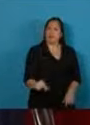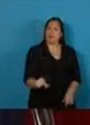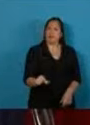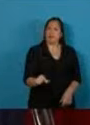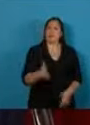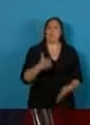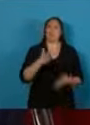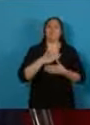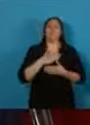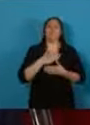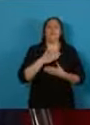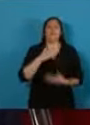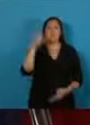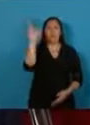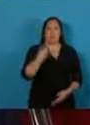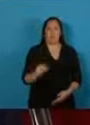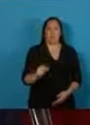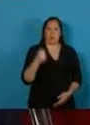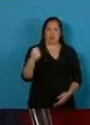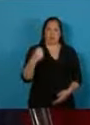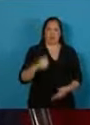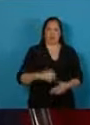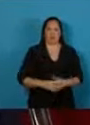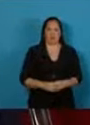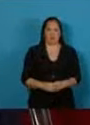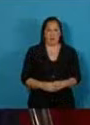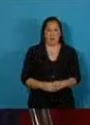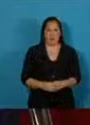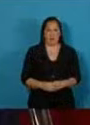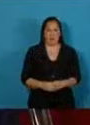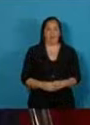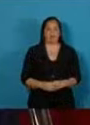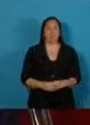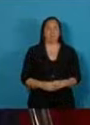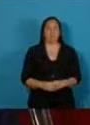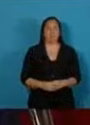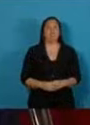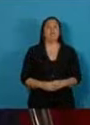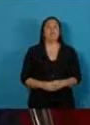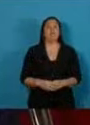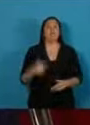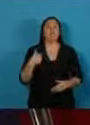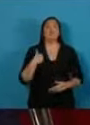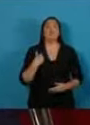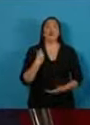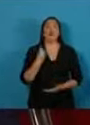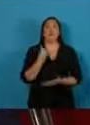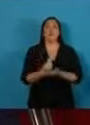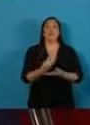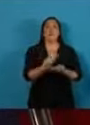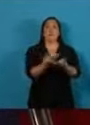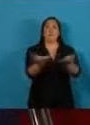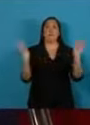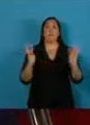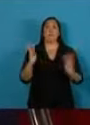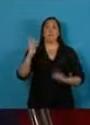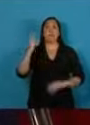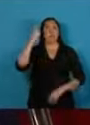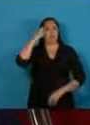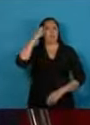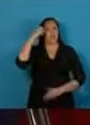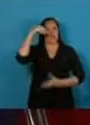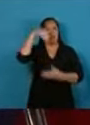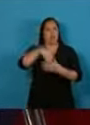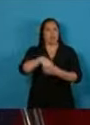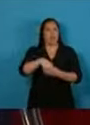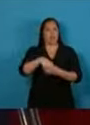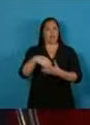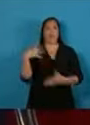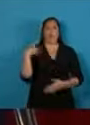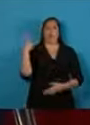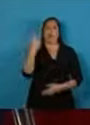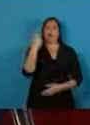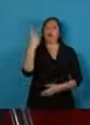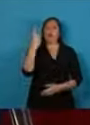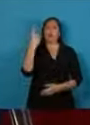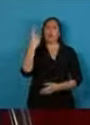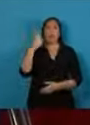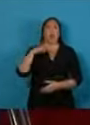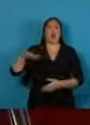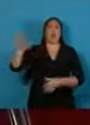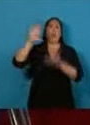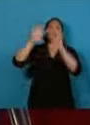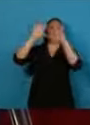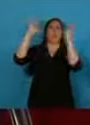patria. Lo hago ante los representantes de esta asamblea legislativa, las autoridades de la comunidad